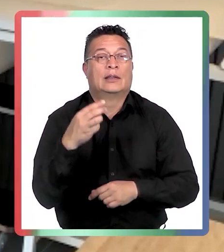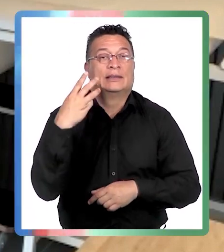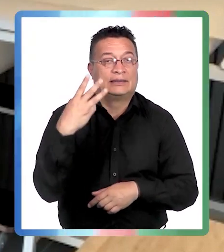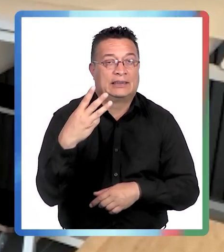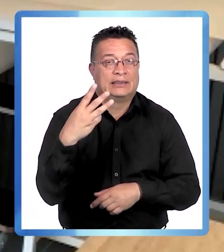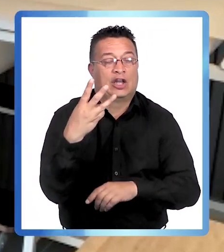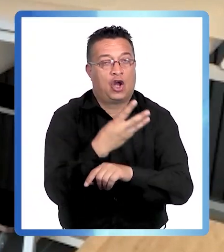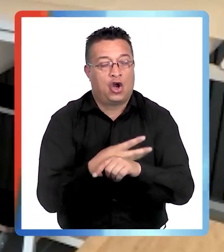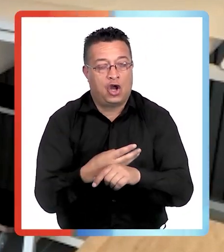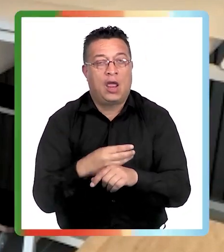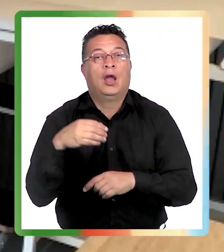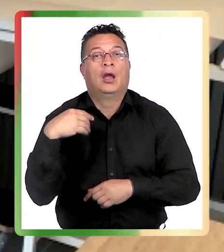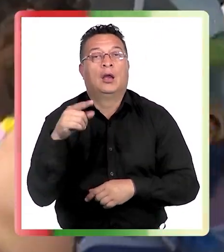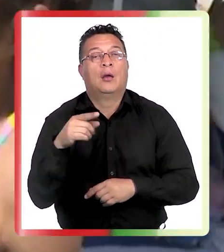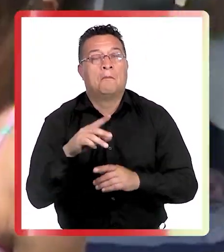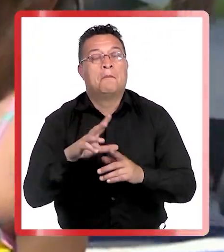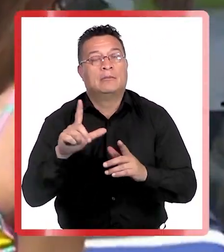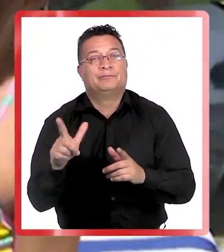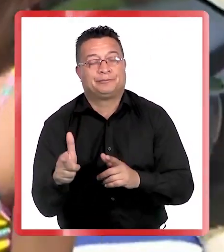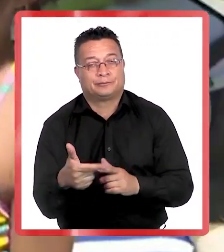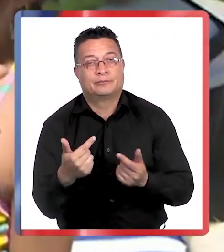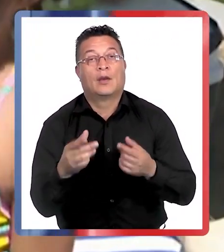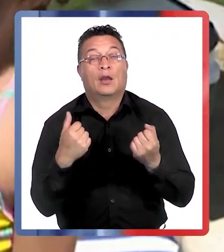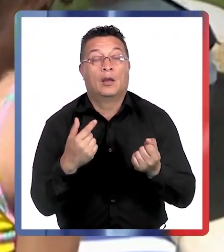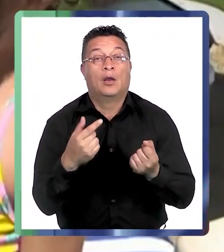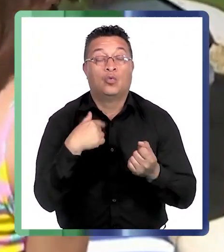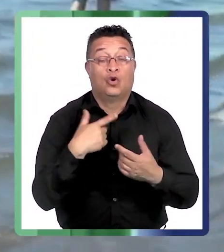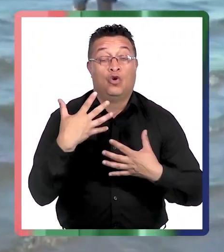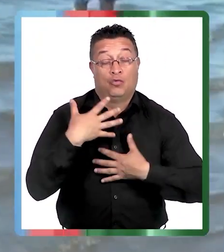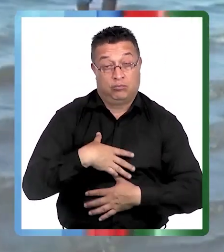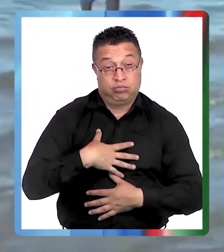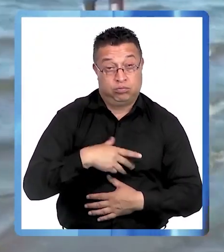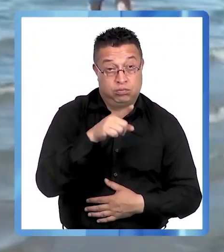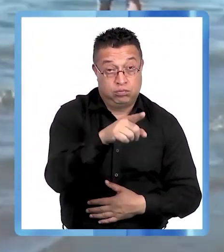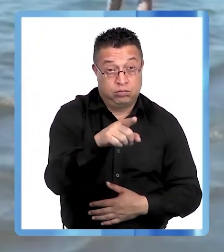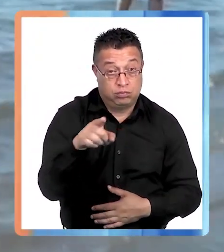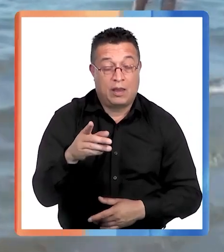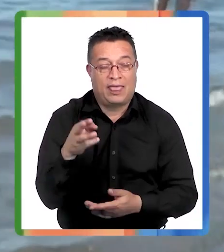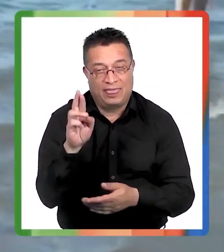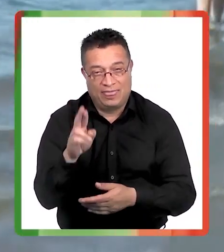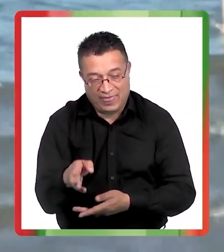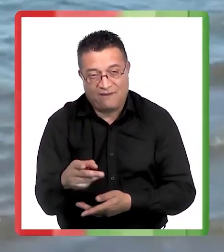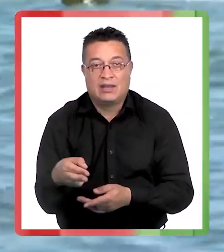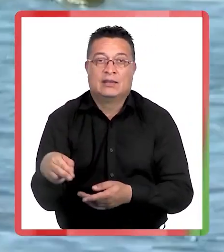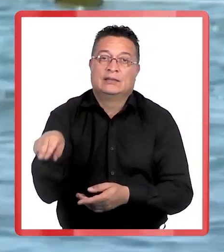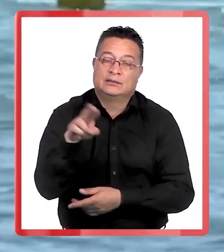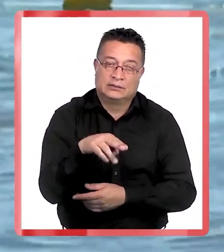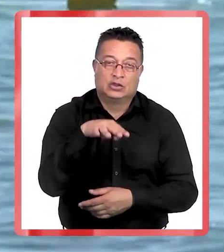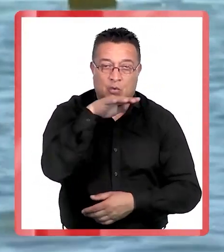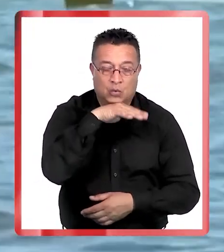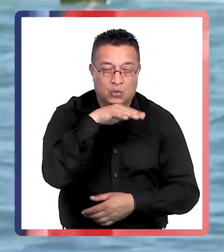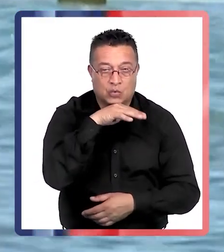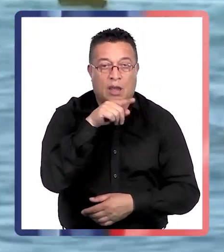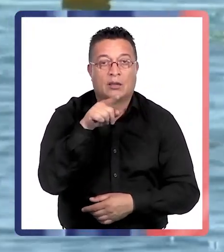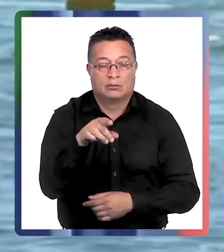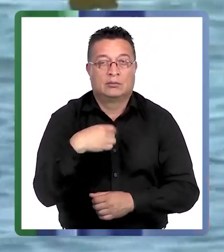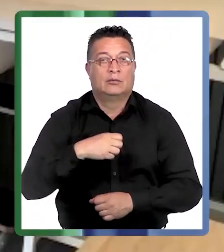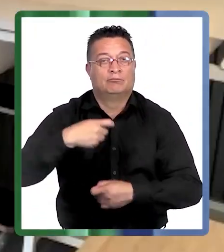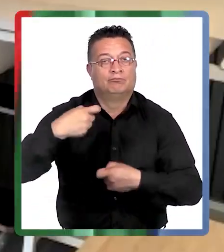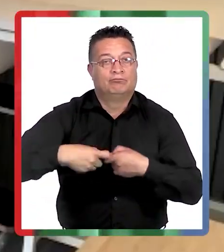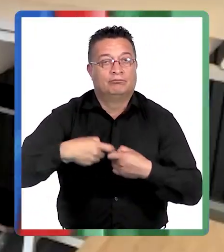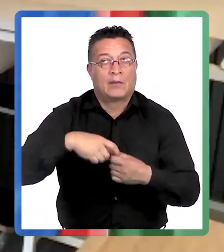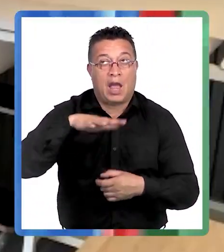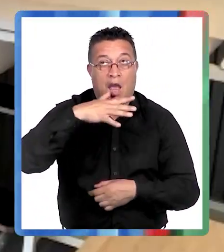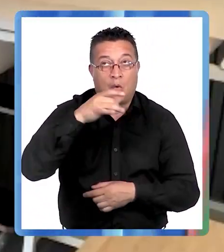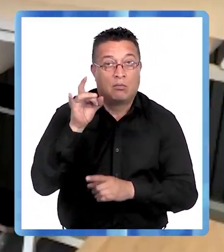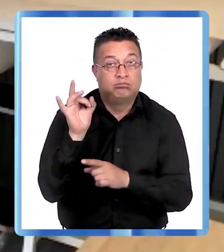3 horas, 4 horas, que es más o menos lo que dura. Pero si uno se baña, ahí sí hay que reaplicárselo. Porque en el fondo cuando dicen que son resistentes al agua,